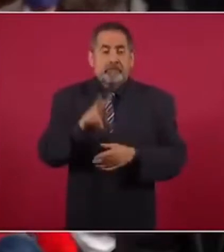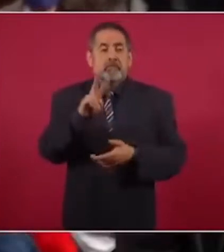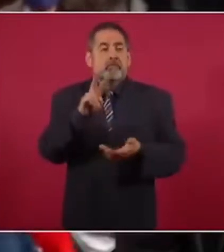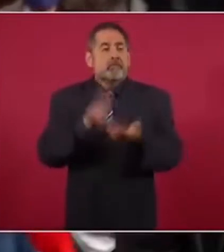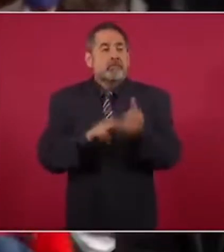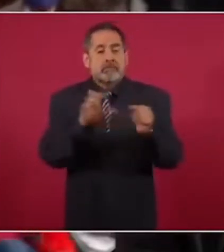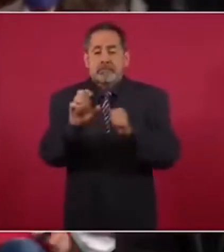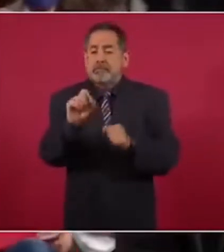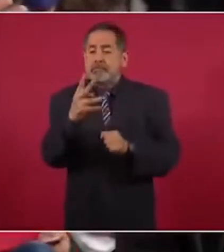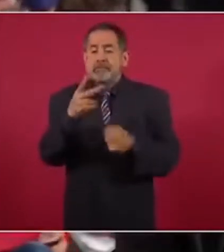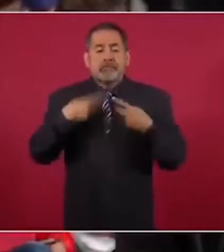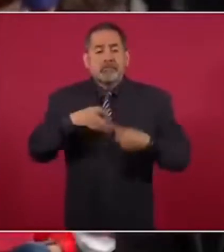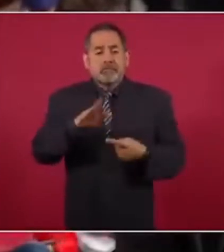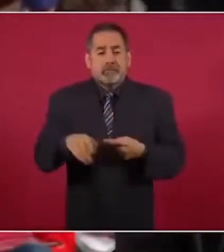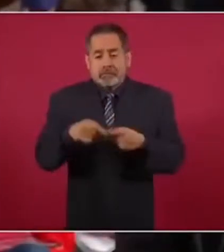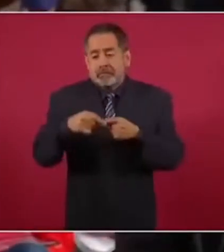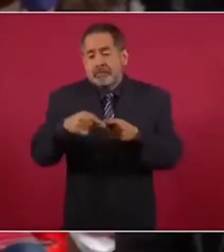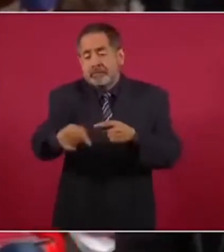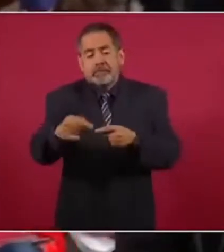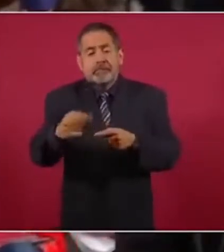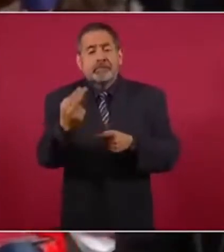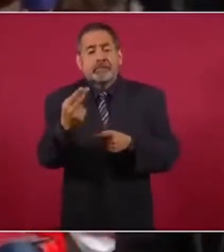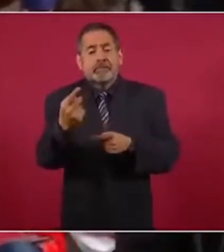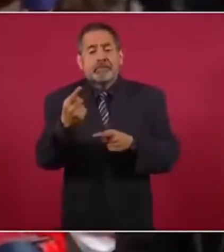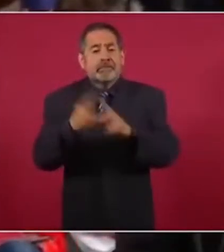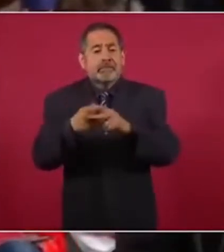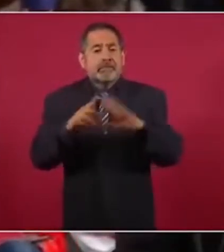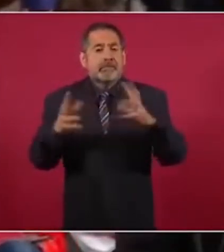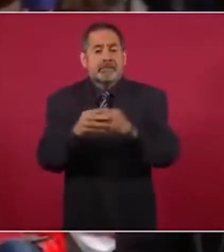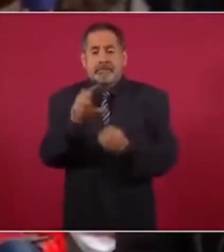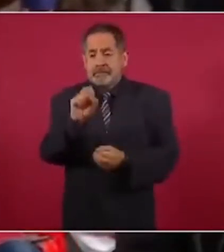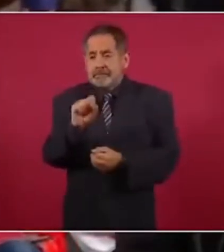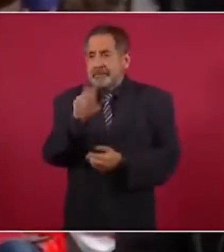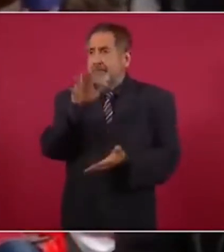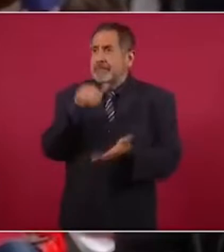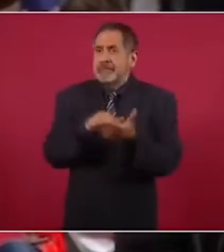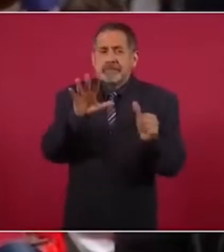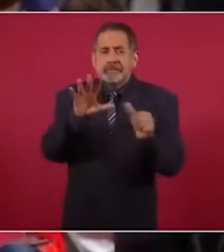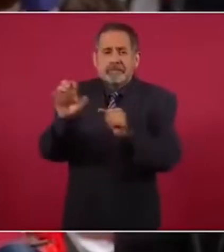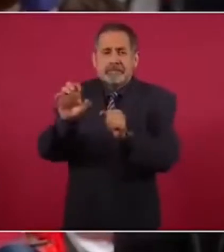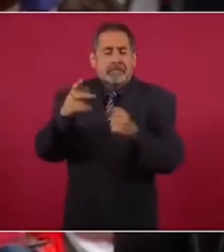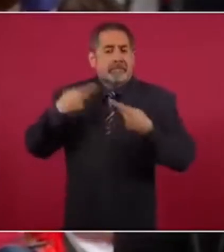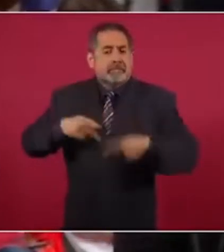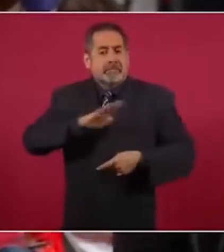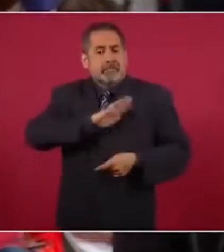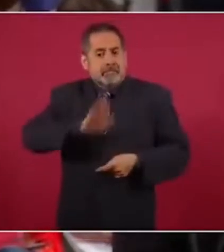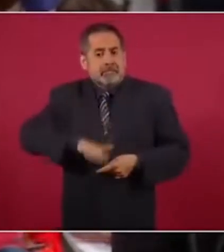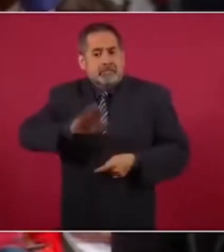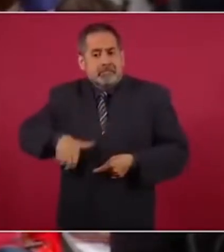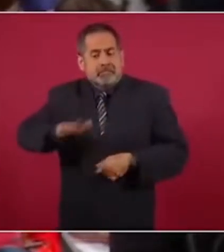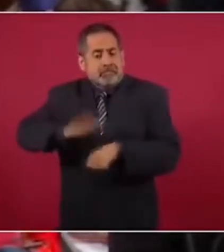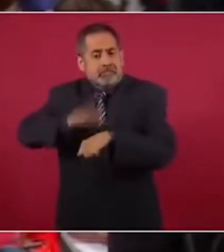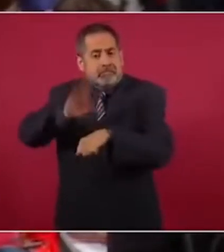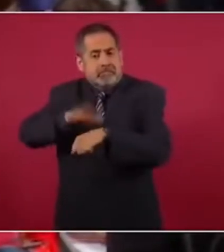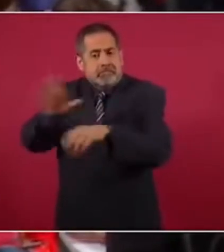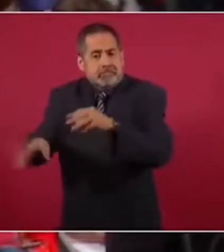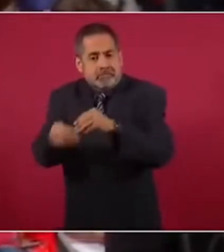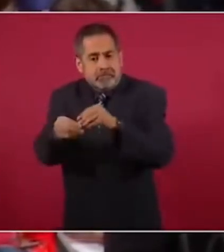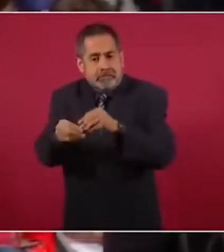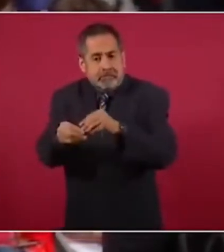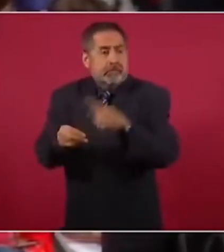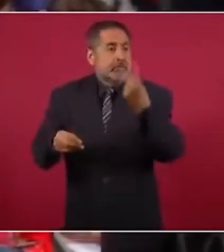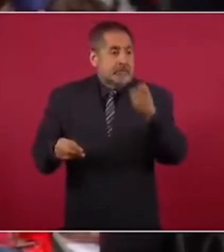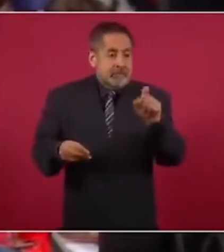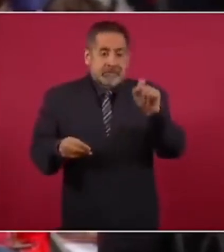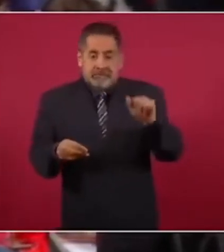dos mil 624 muertos, le quedan 25 meses, esos son 65 mil 600 muertos más que hay que sumar a los